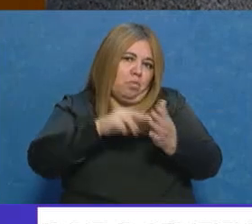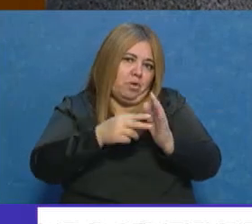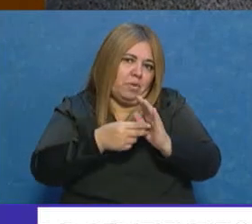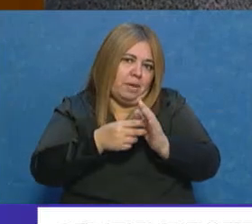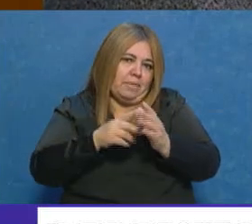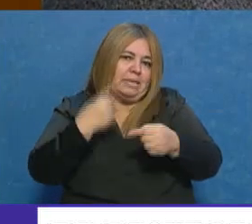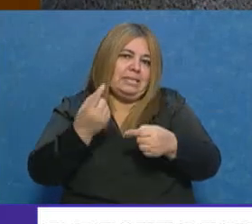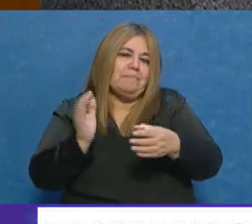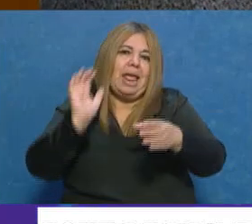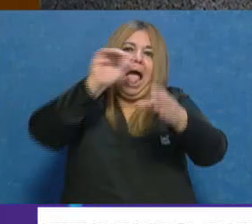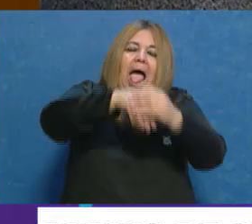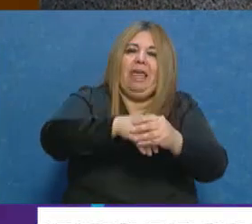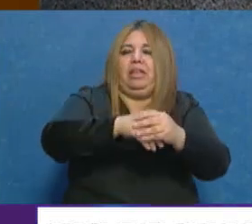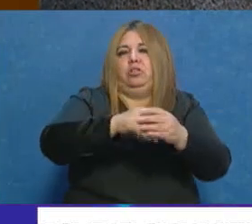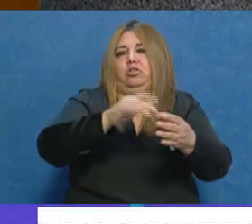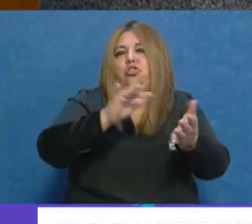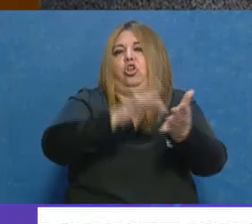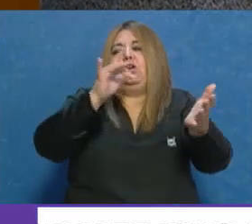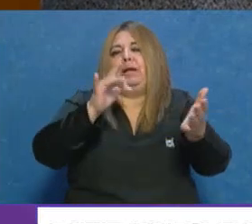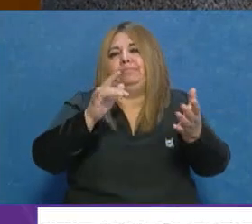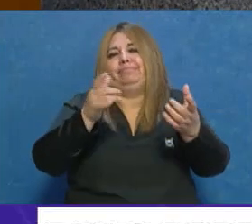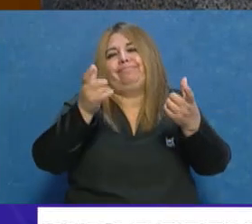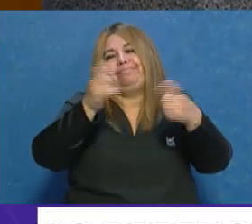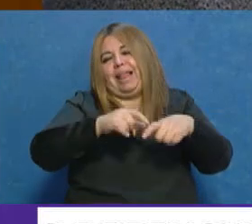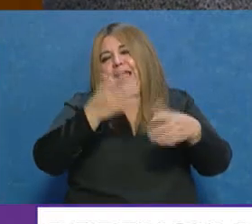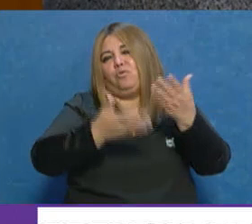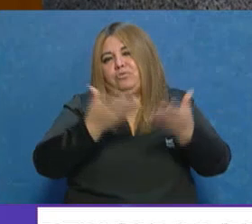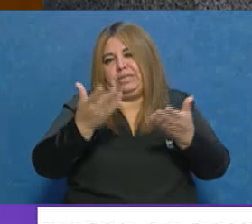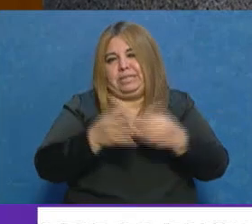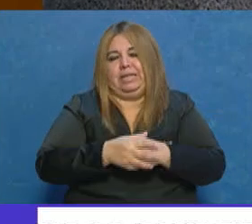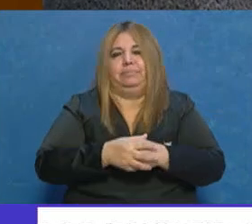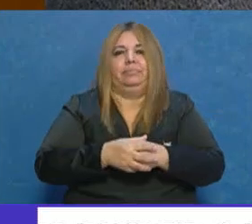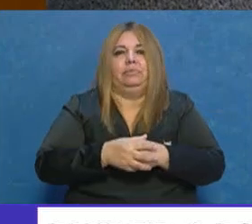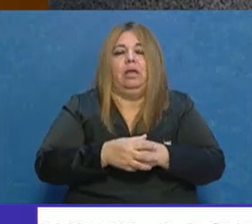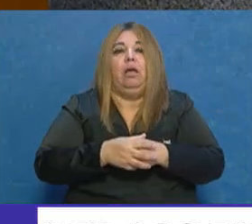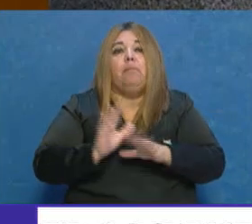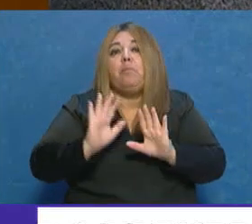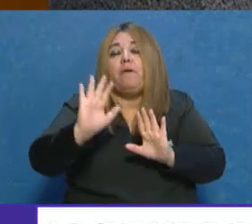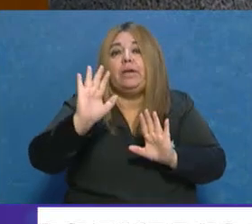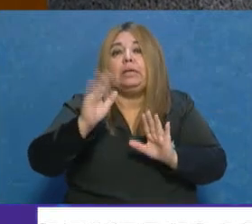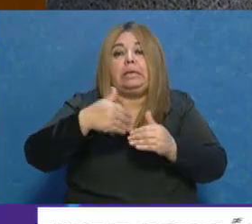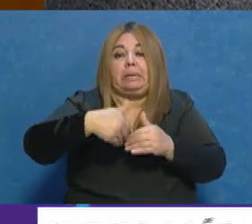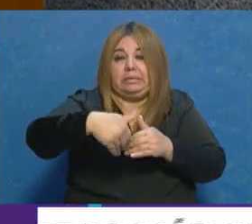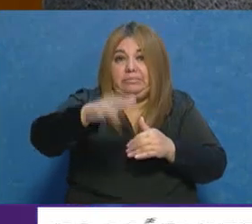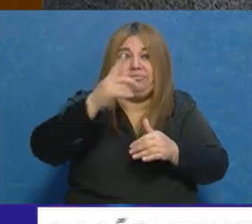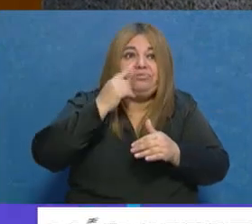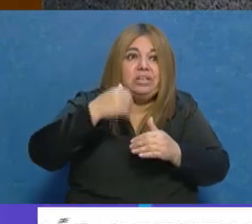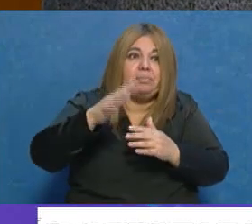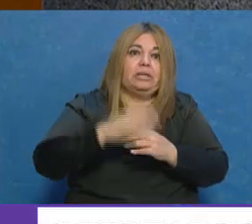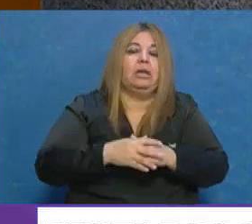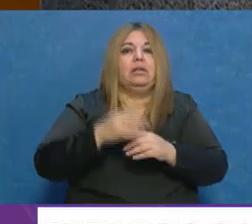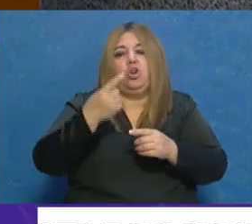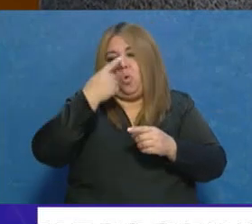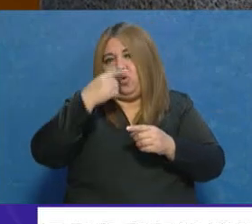meten en la Corte Provincial. Veremos qué pasa si esto ya se define en los próximos días. Recuerden que con esto